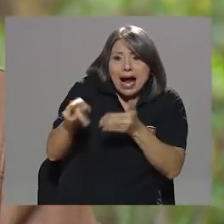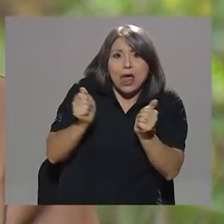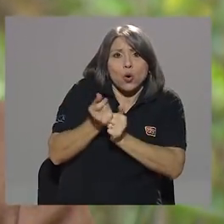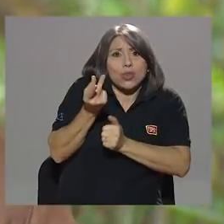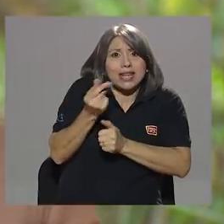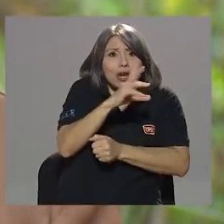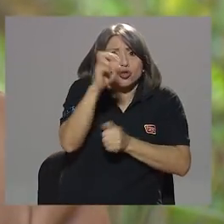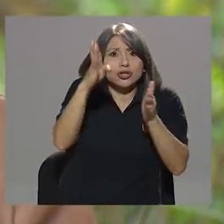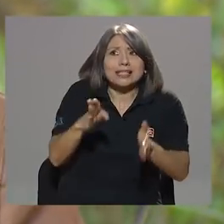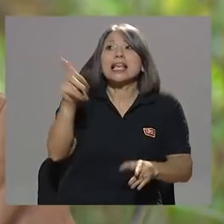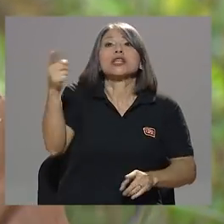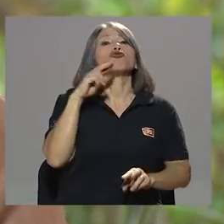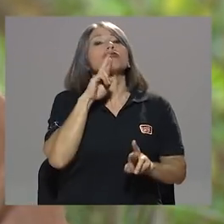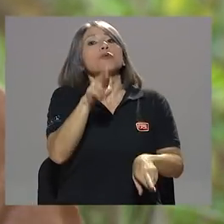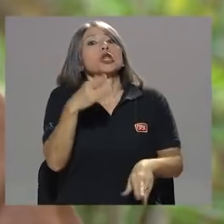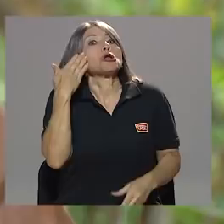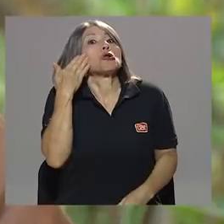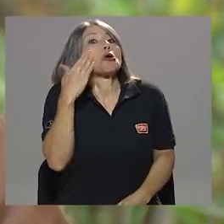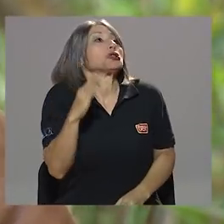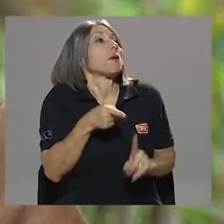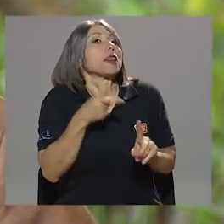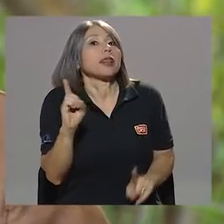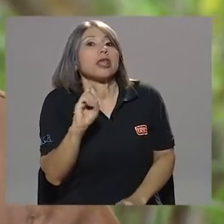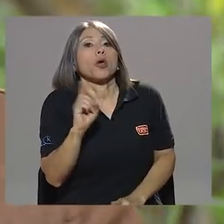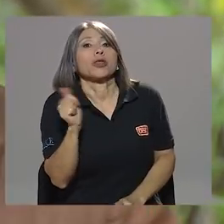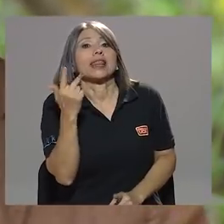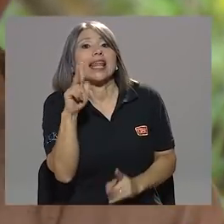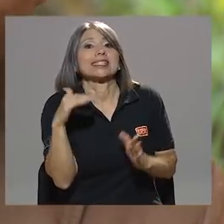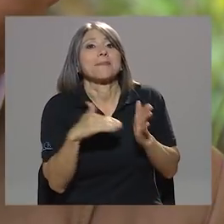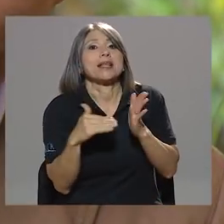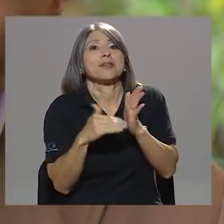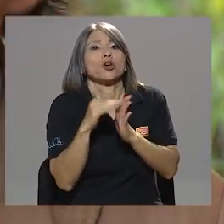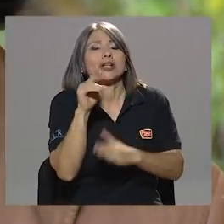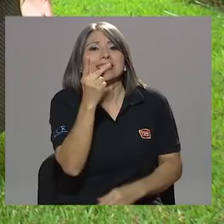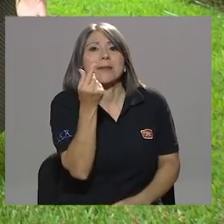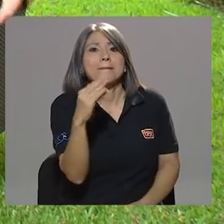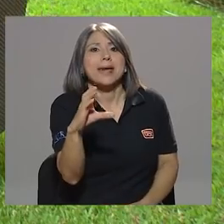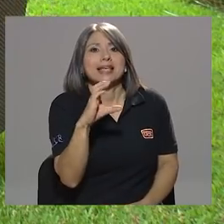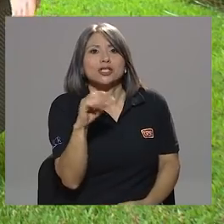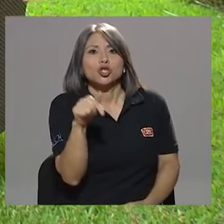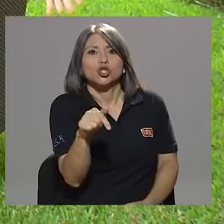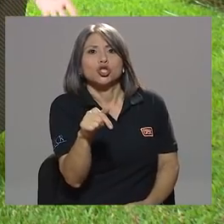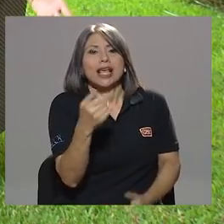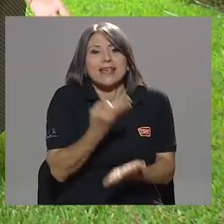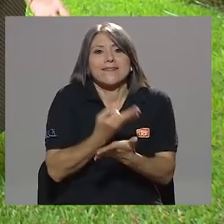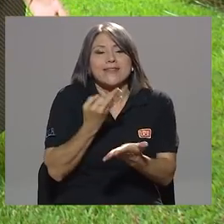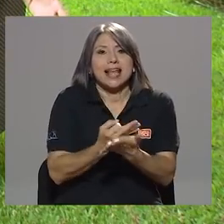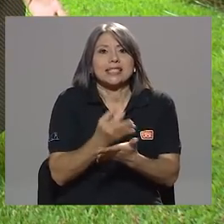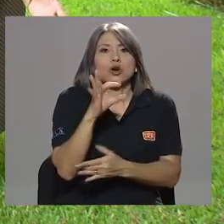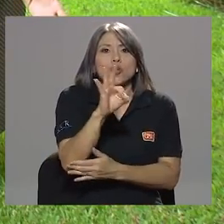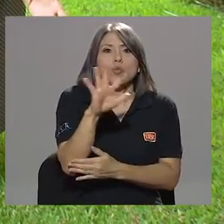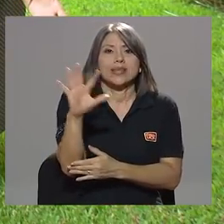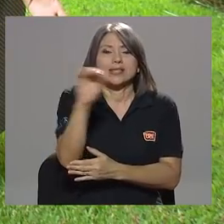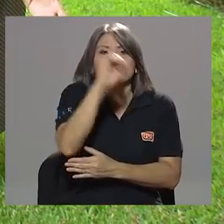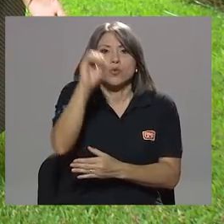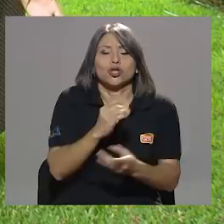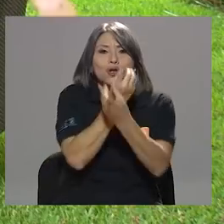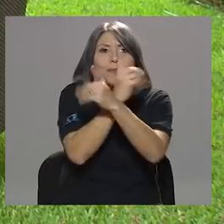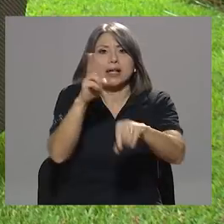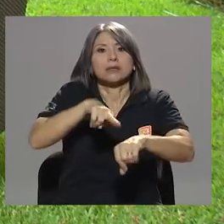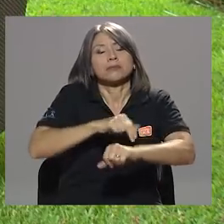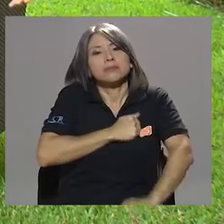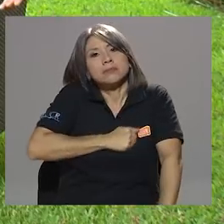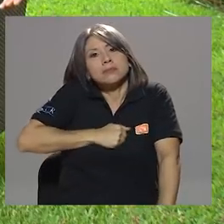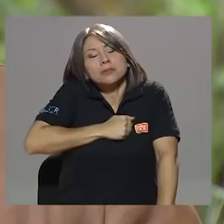viene a decir que no saben de dónde vienen 13 mil millones de pesos que financiaron el 90, 95% de la democracia nacional,